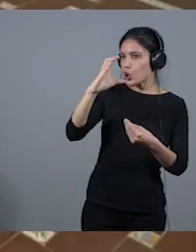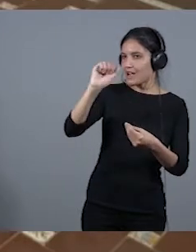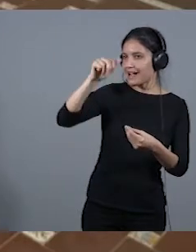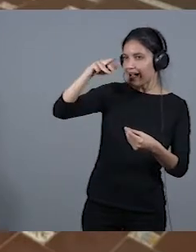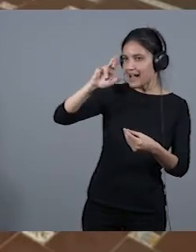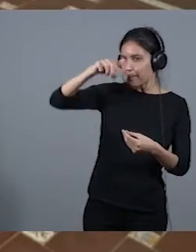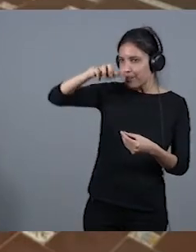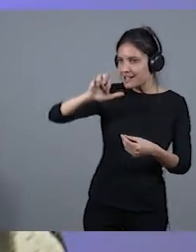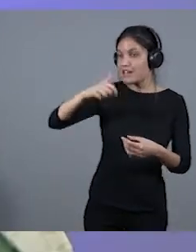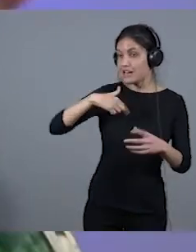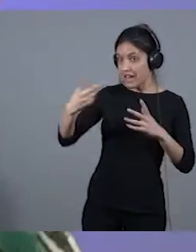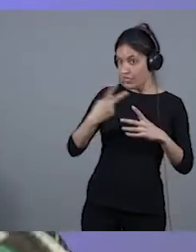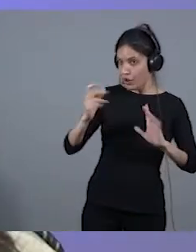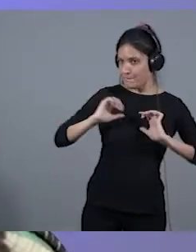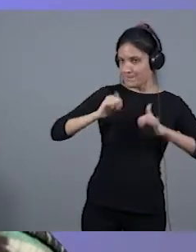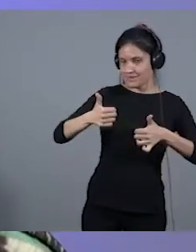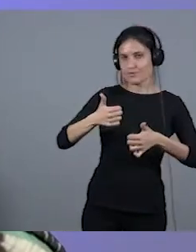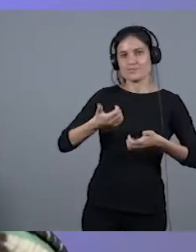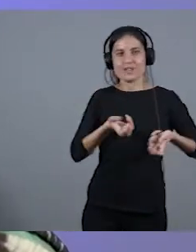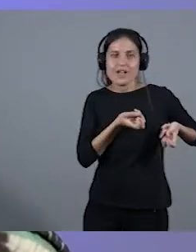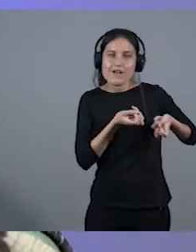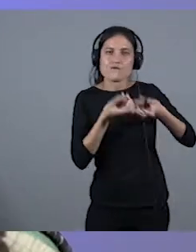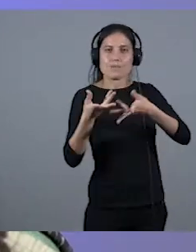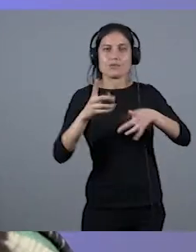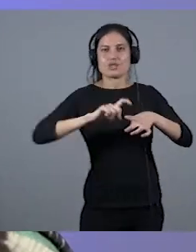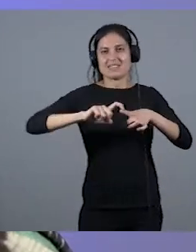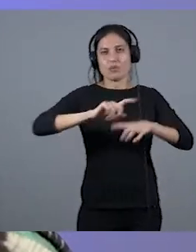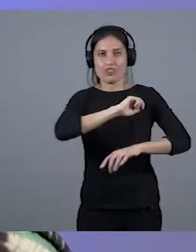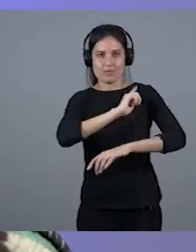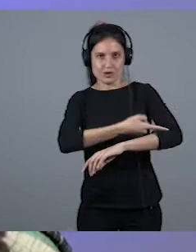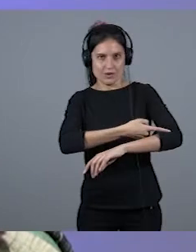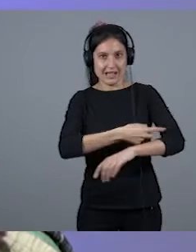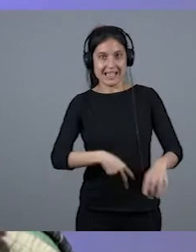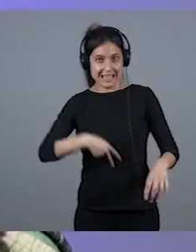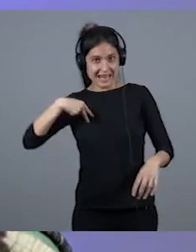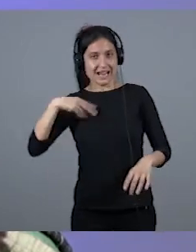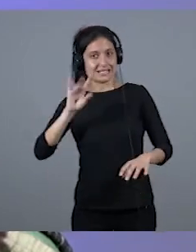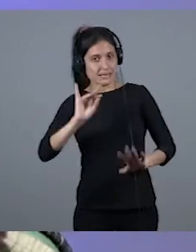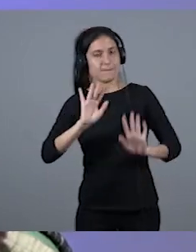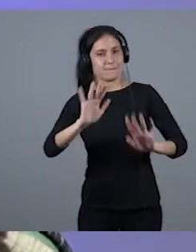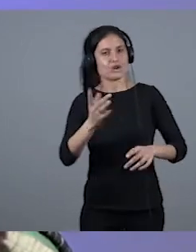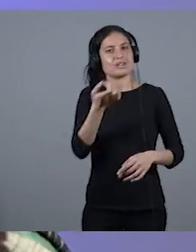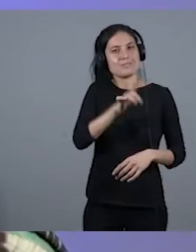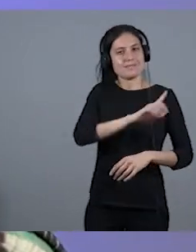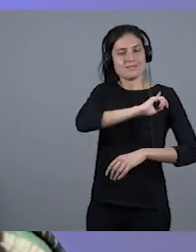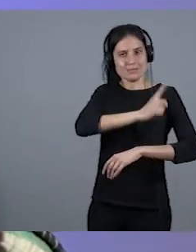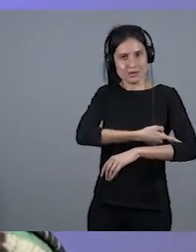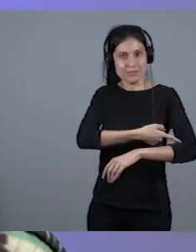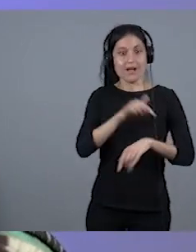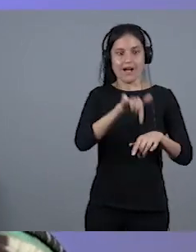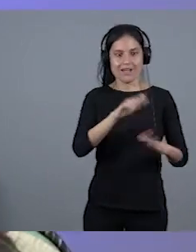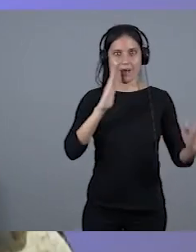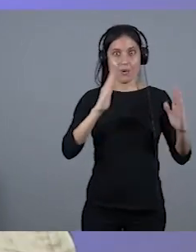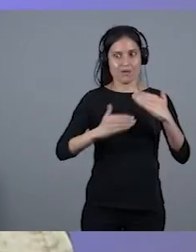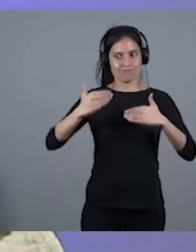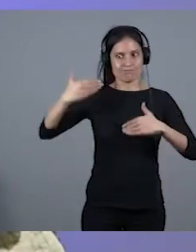haciendo información deportiva, aparte de información general, información deportiva, ¿no? Y te das cuenta de que fueron unos tiempos